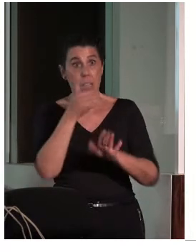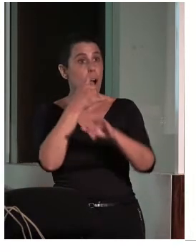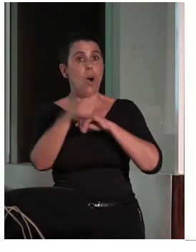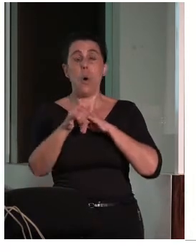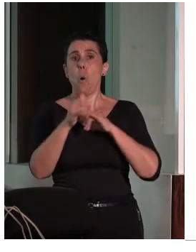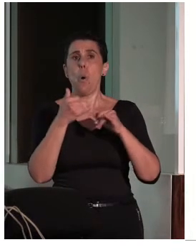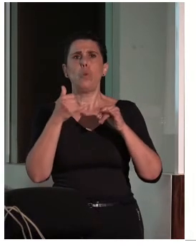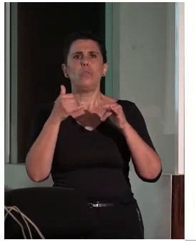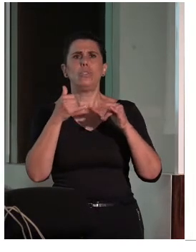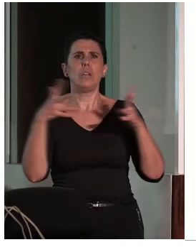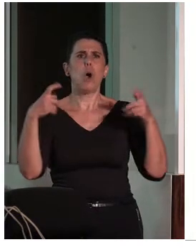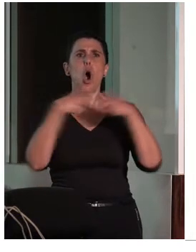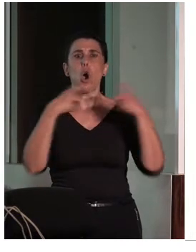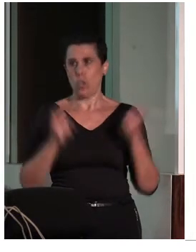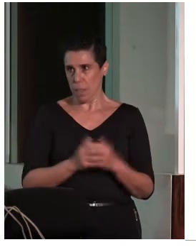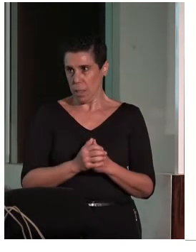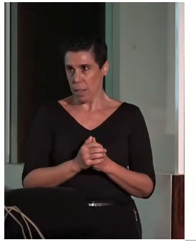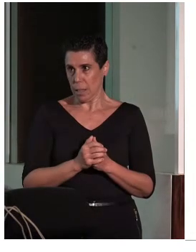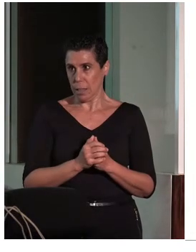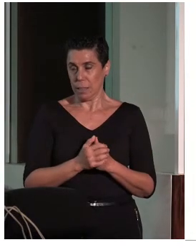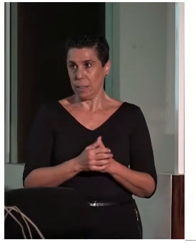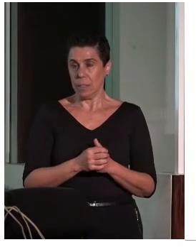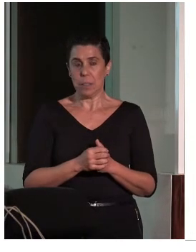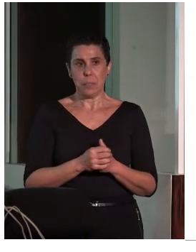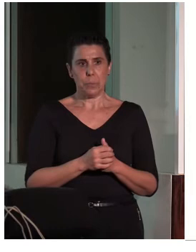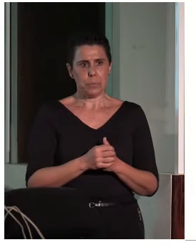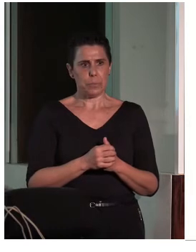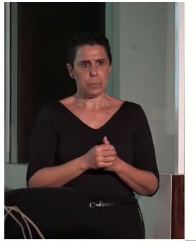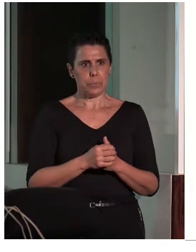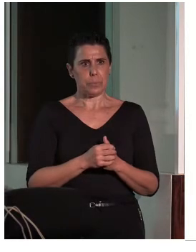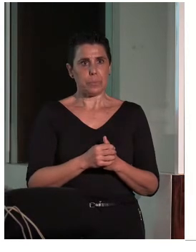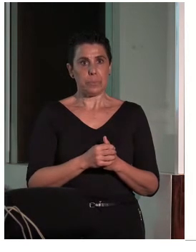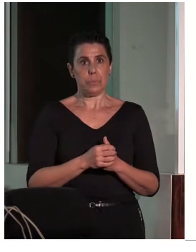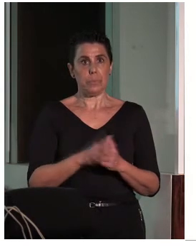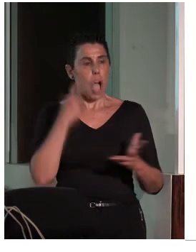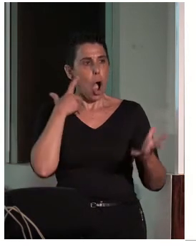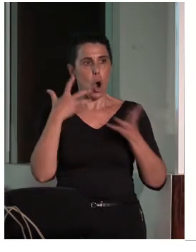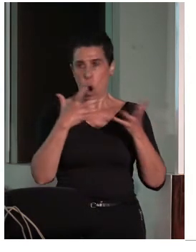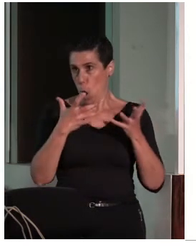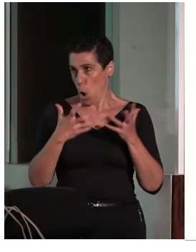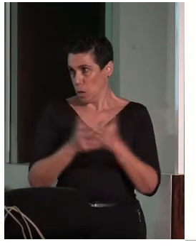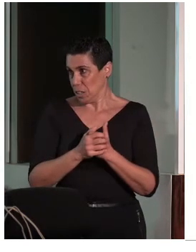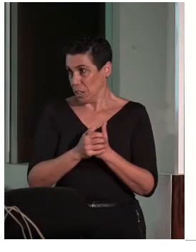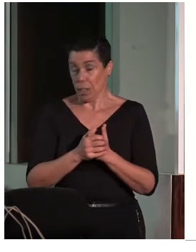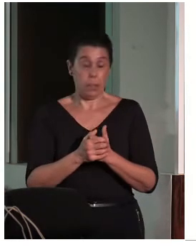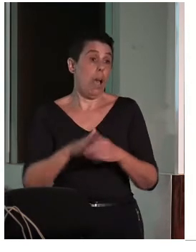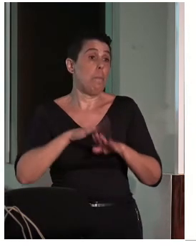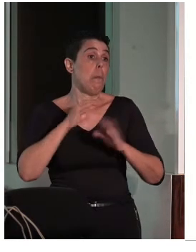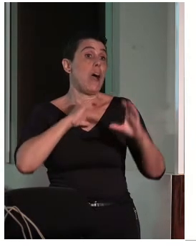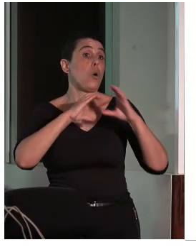contraste, ¿no? Ya para comunicación, que, pues bueno, parece fundamental en la